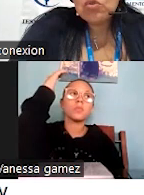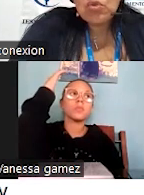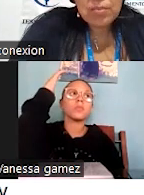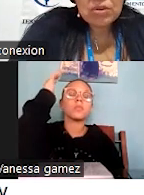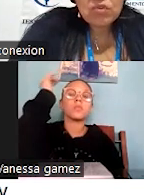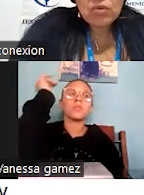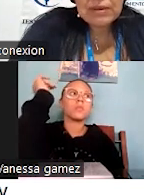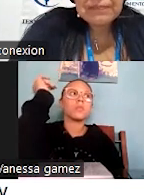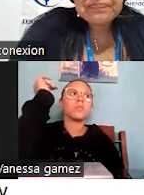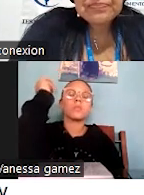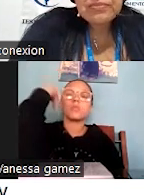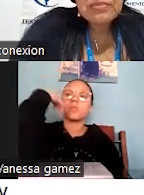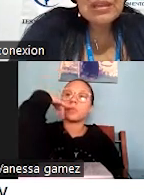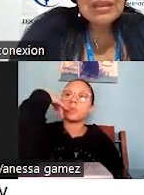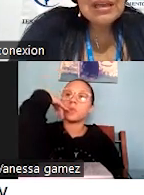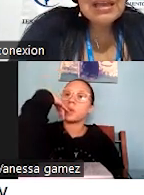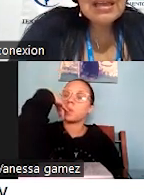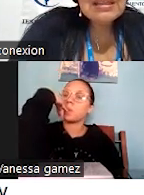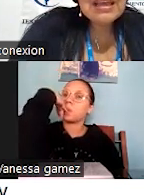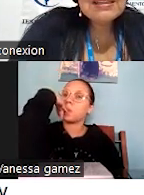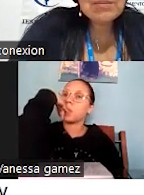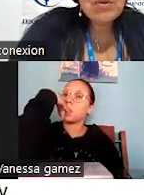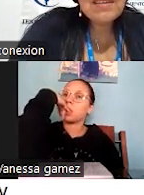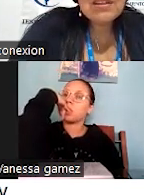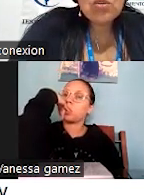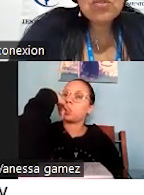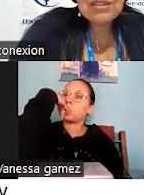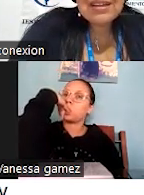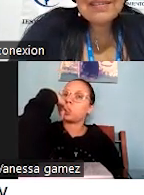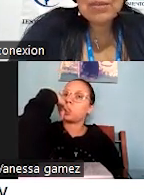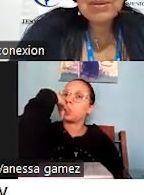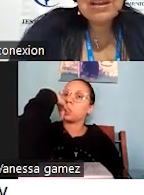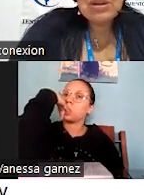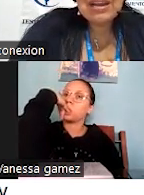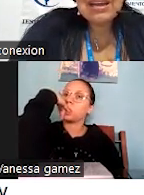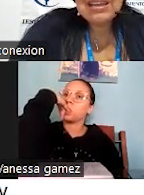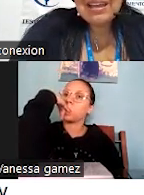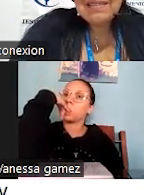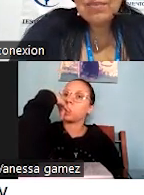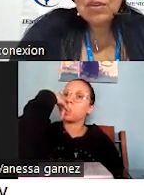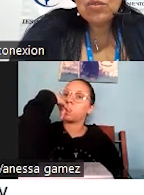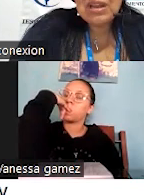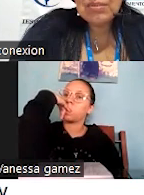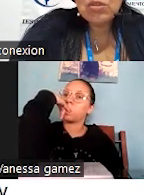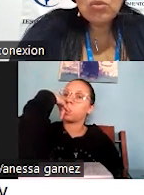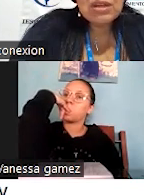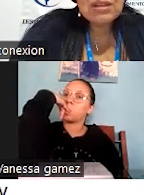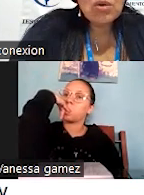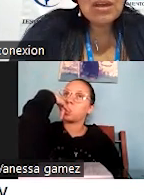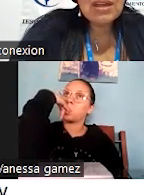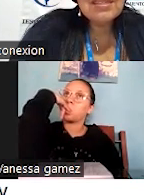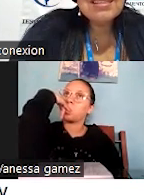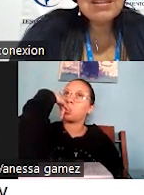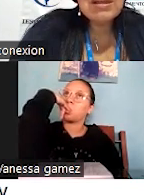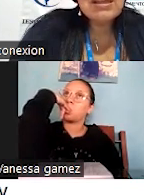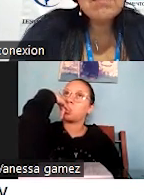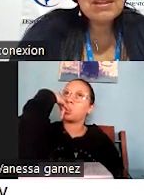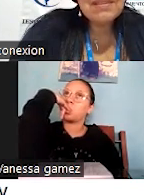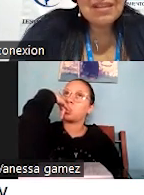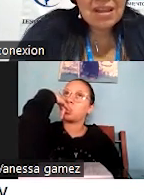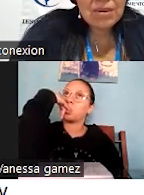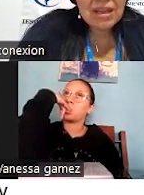igualito son personas, este, se puede decir con certeza que para lograr la calidad de servicio en el ámbito turístico es